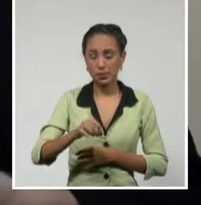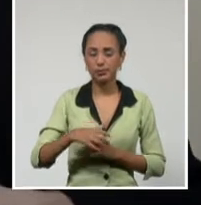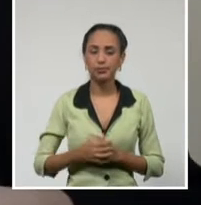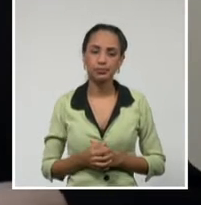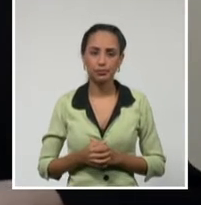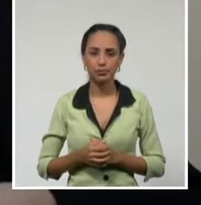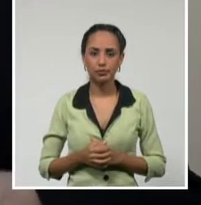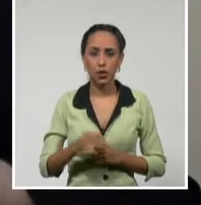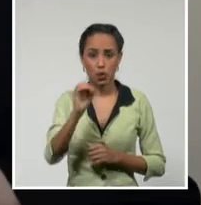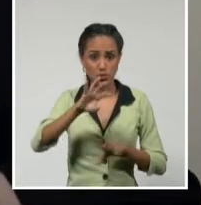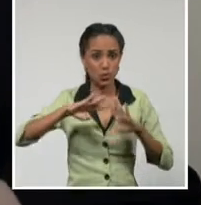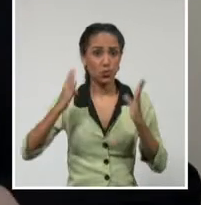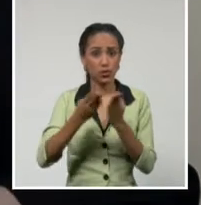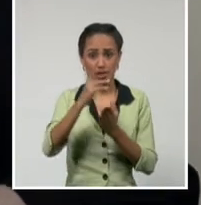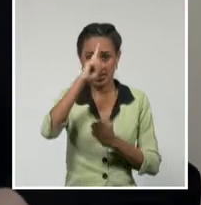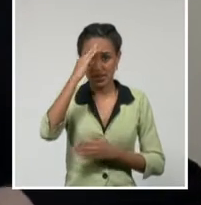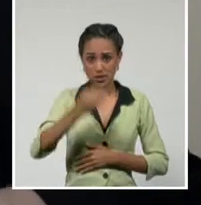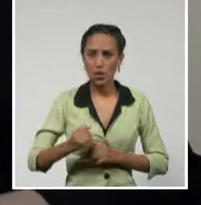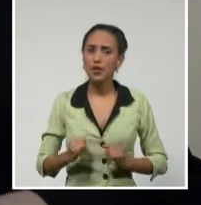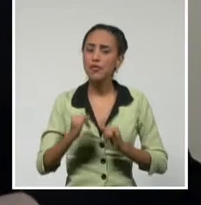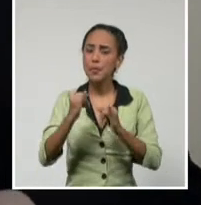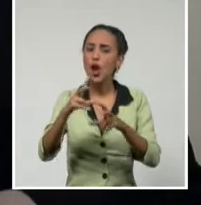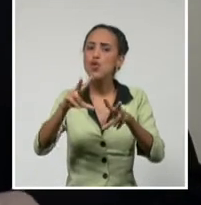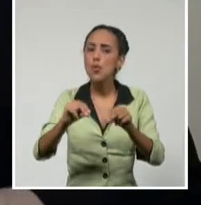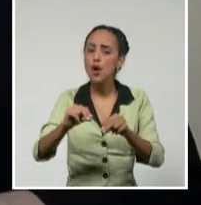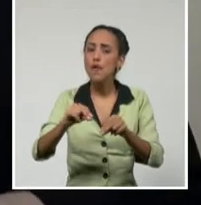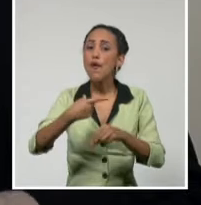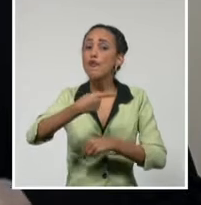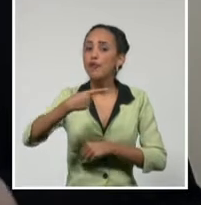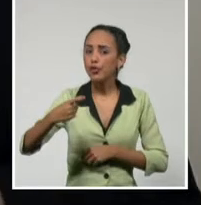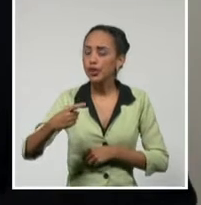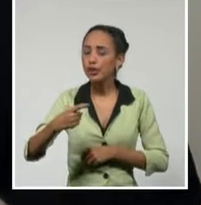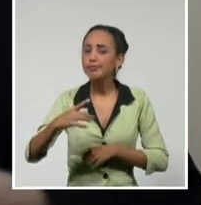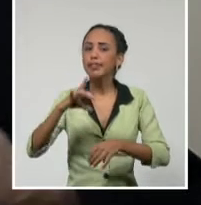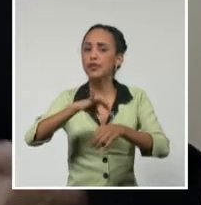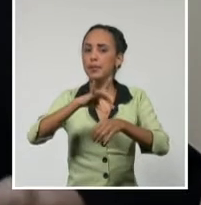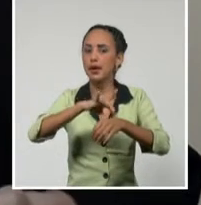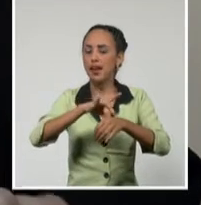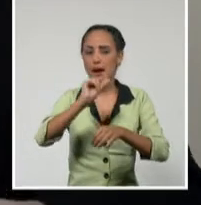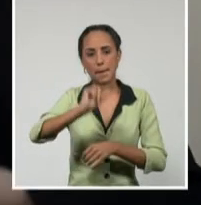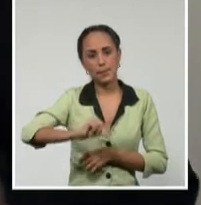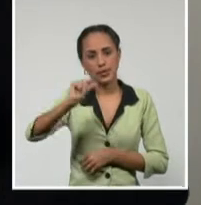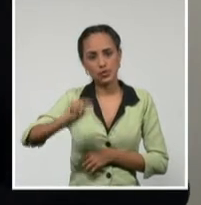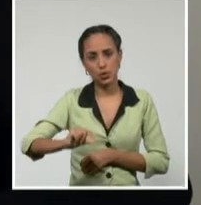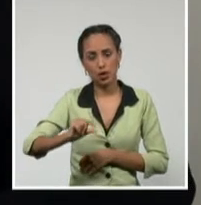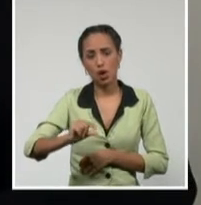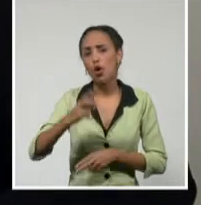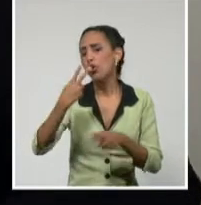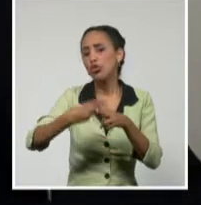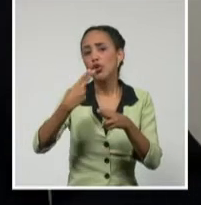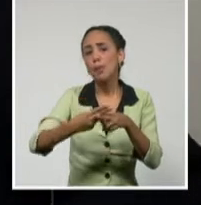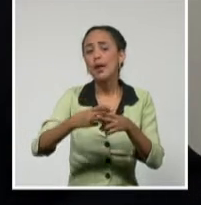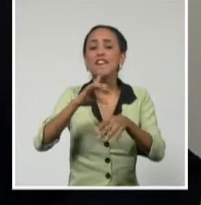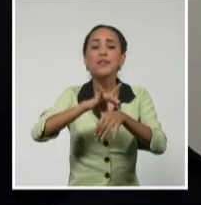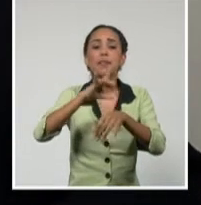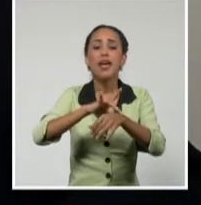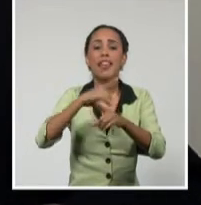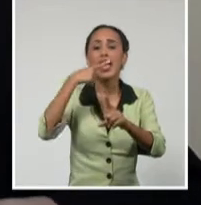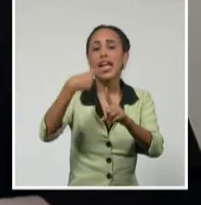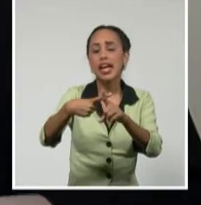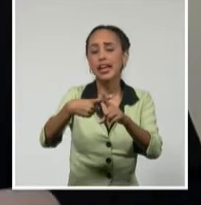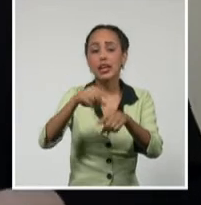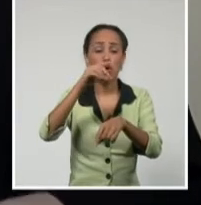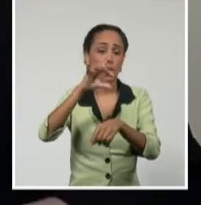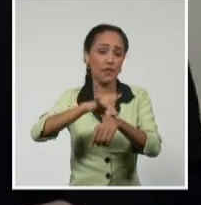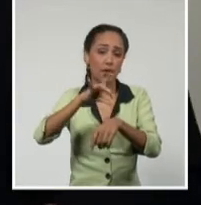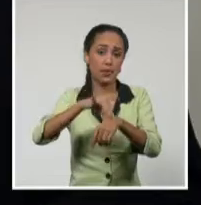zoonóticos afectarán en un futuro a seres humanos con las llamadas enfermedades X o desconocidas. ¿Y por qué